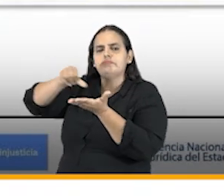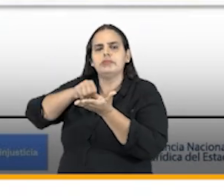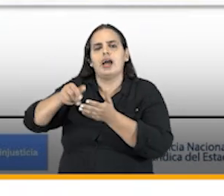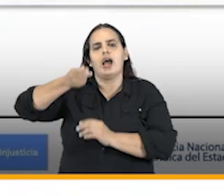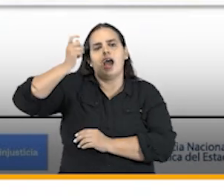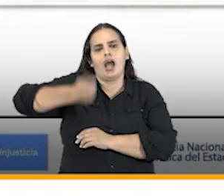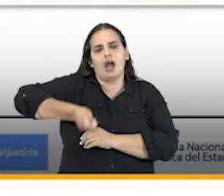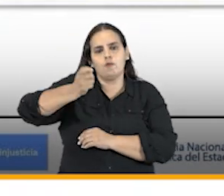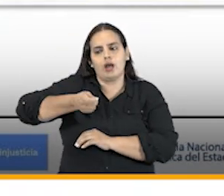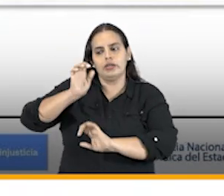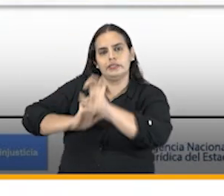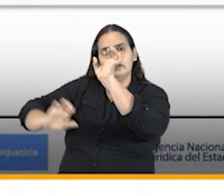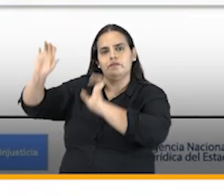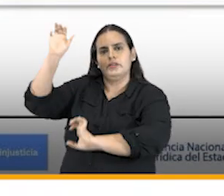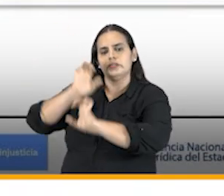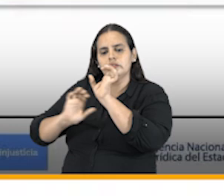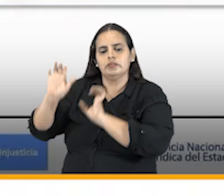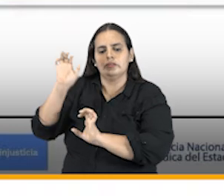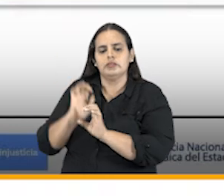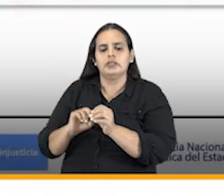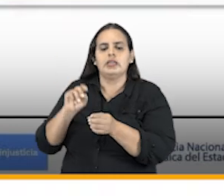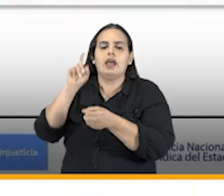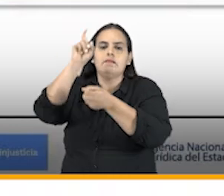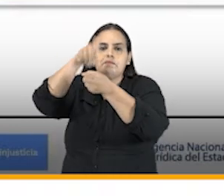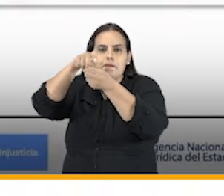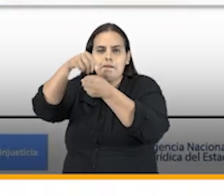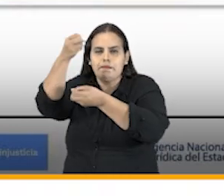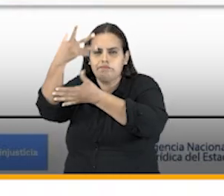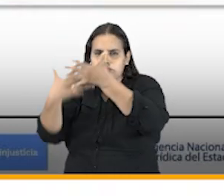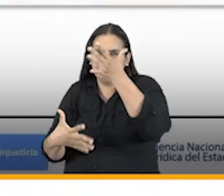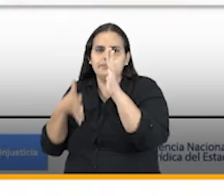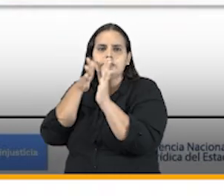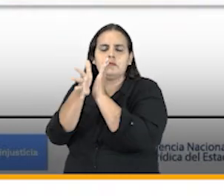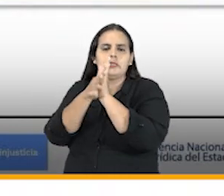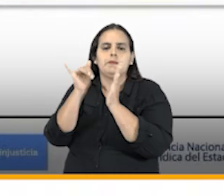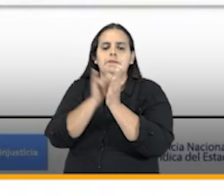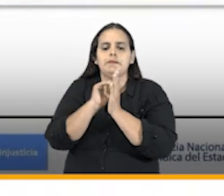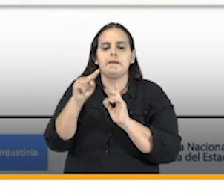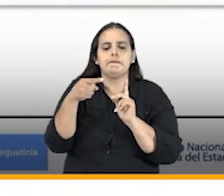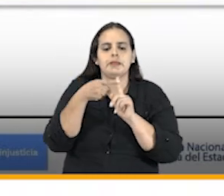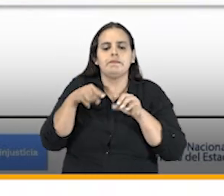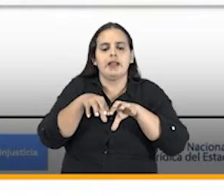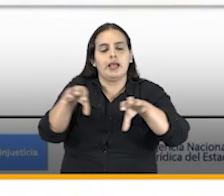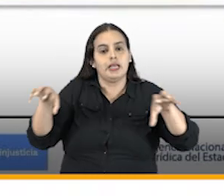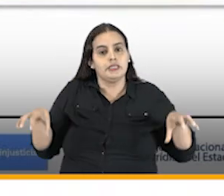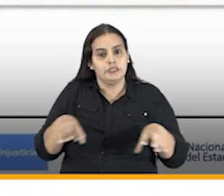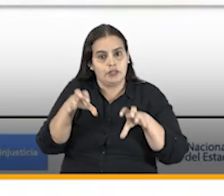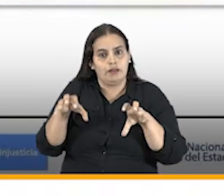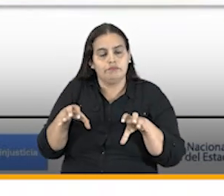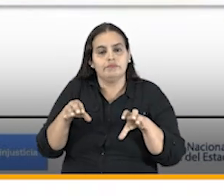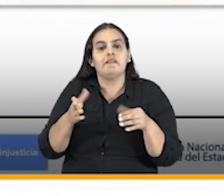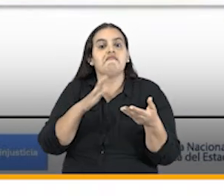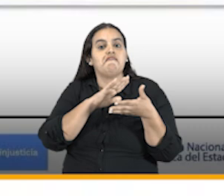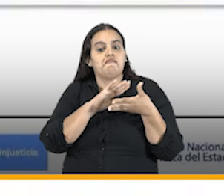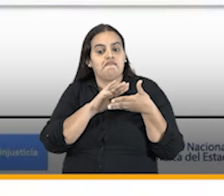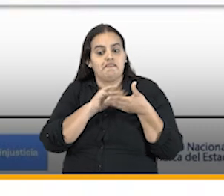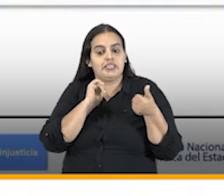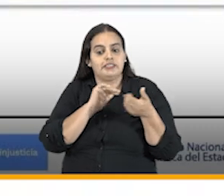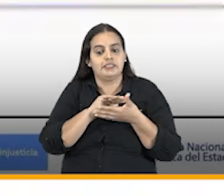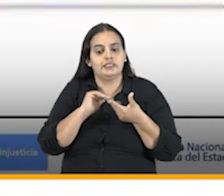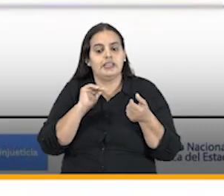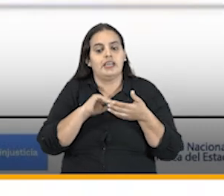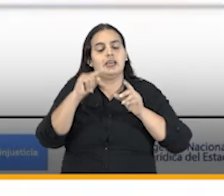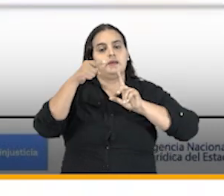abogados defensores registrando información en la medida la primera acción consistió en facilitar